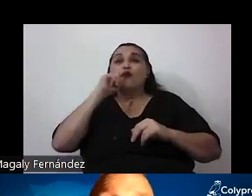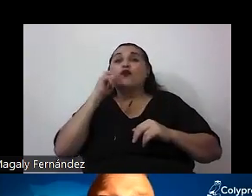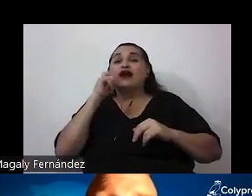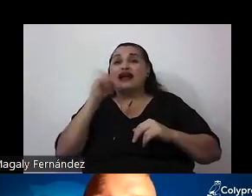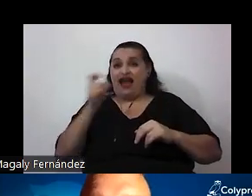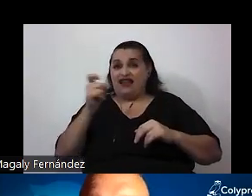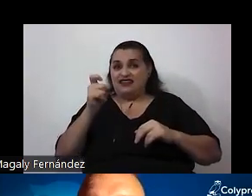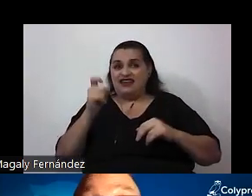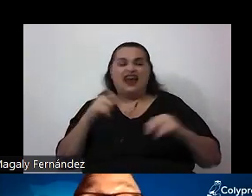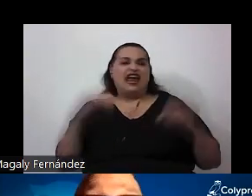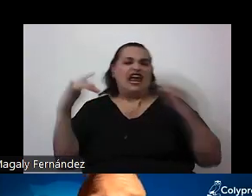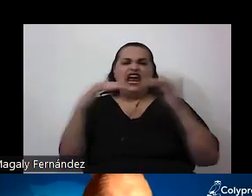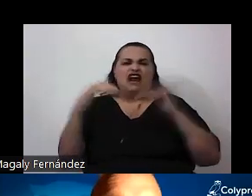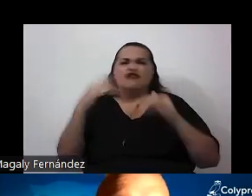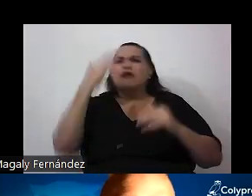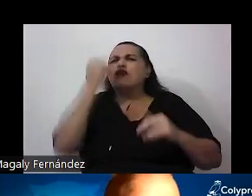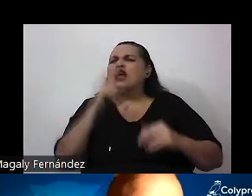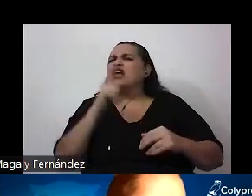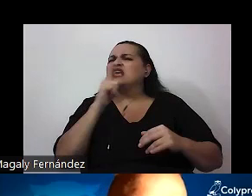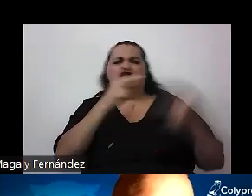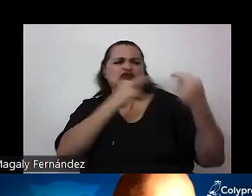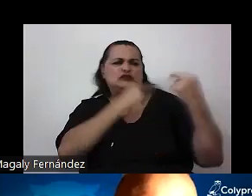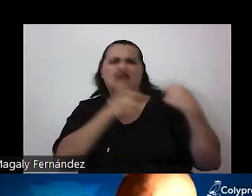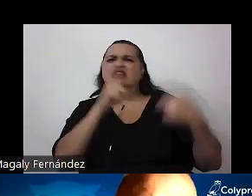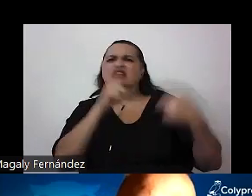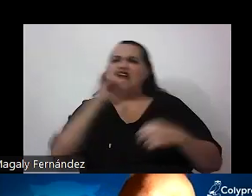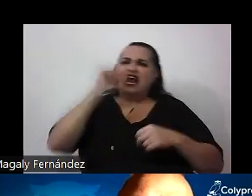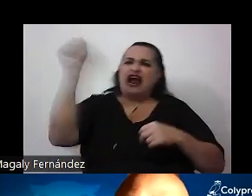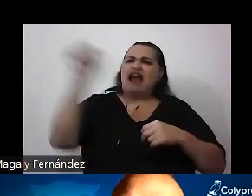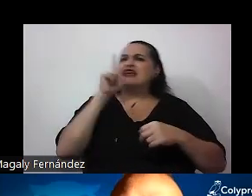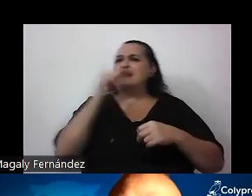¿Quiénes son responsables? ¿Quiénes ganan? ¿Quiénes pierden? Etcétera, etcétera.